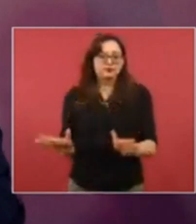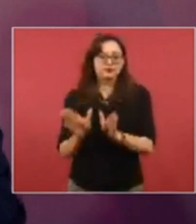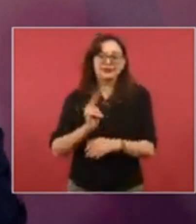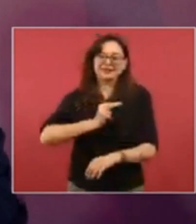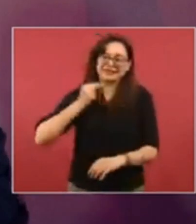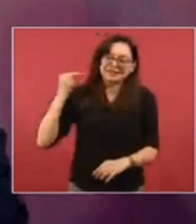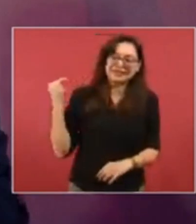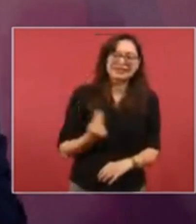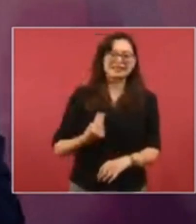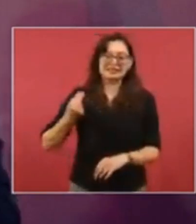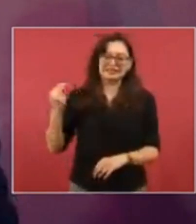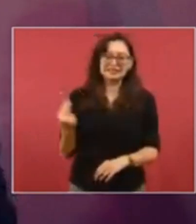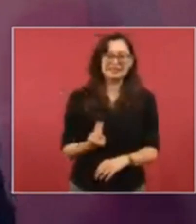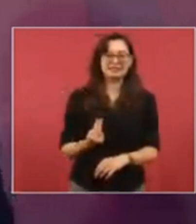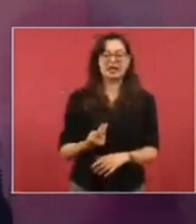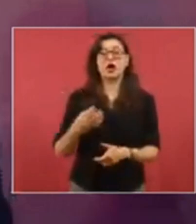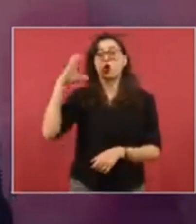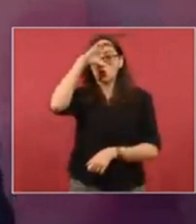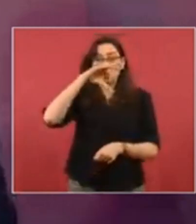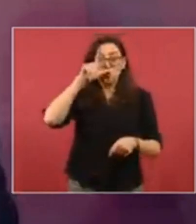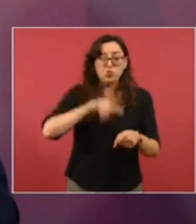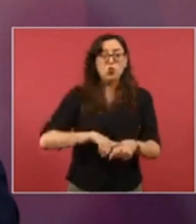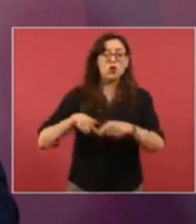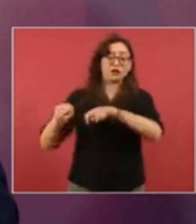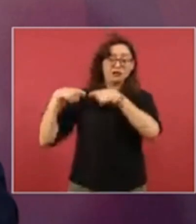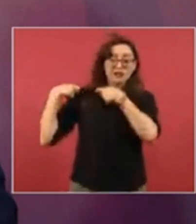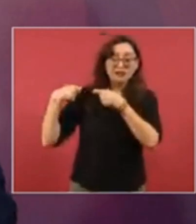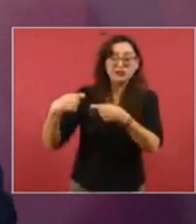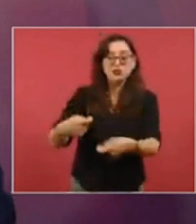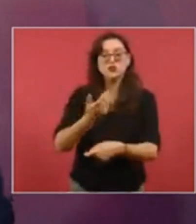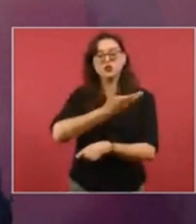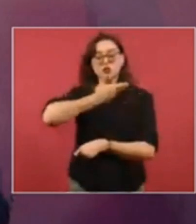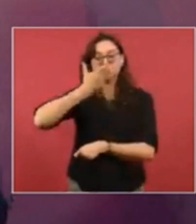nuestras tradiciones nuestras costumbres nuestras culturas